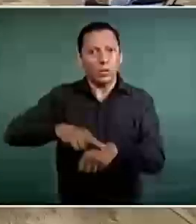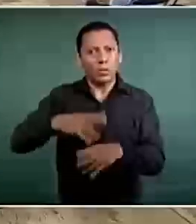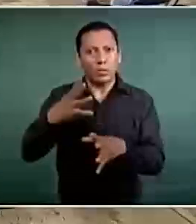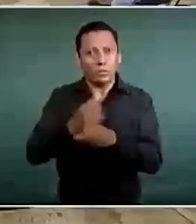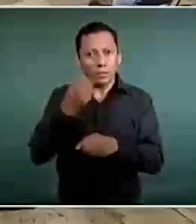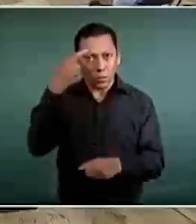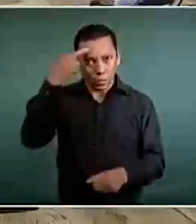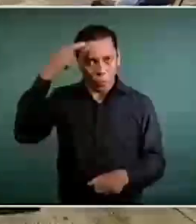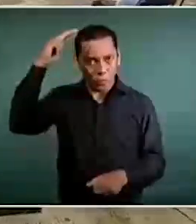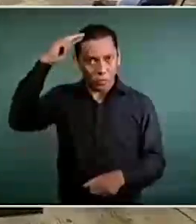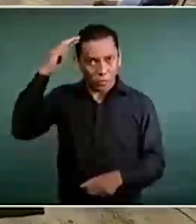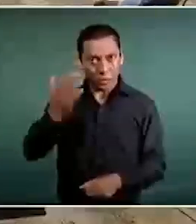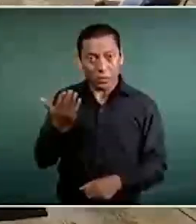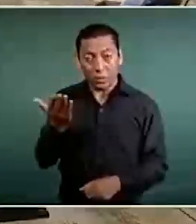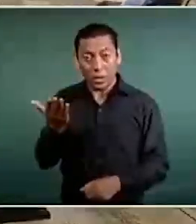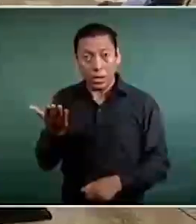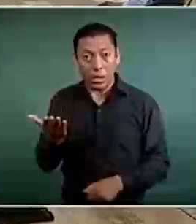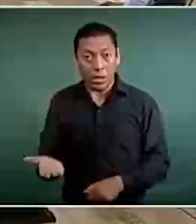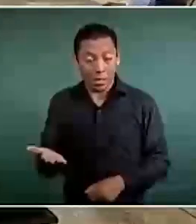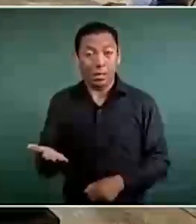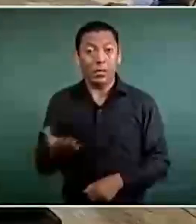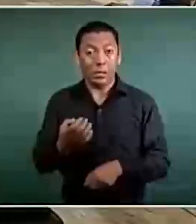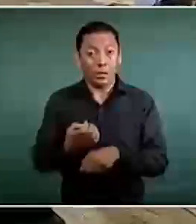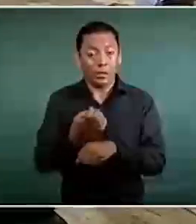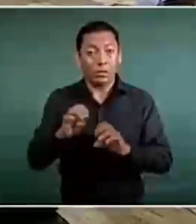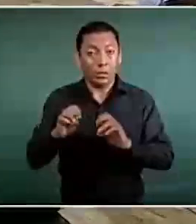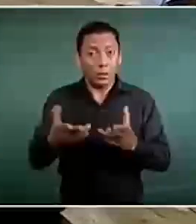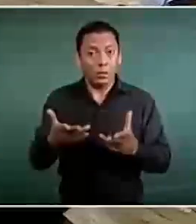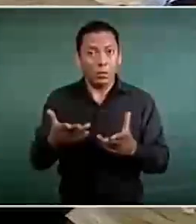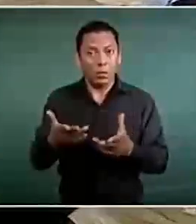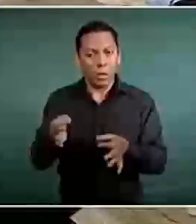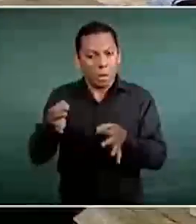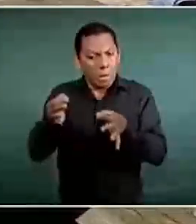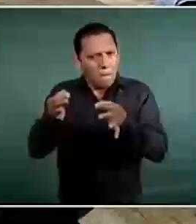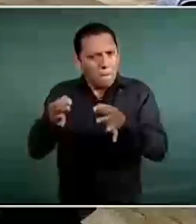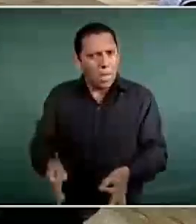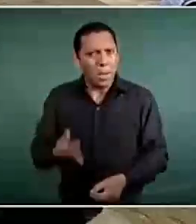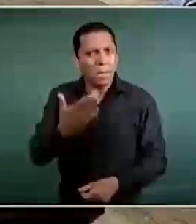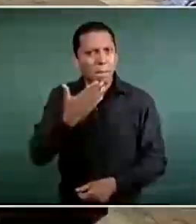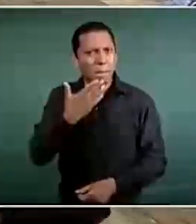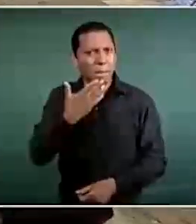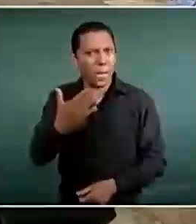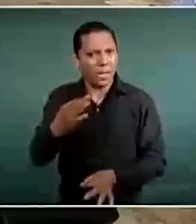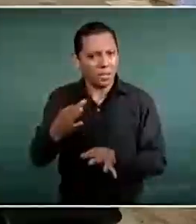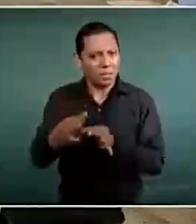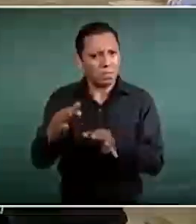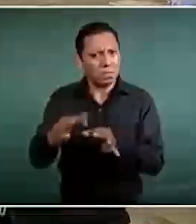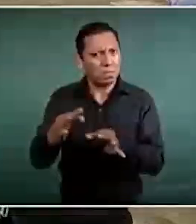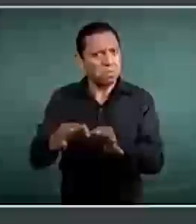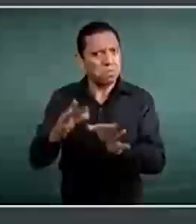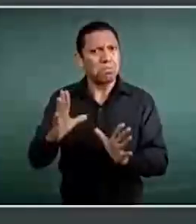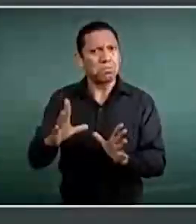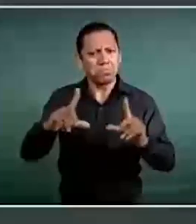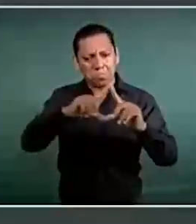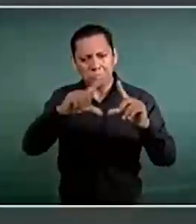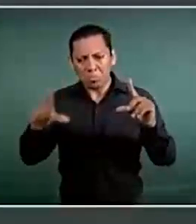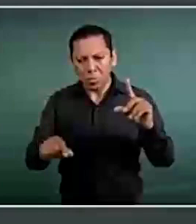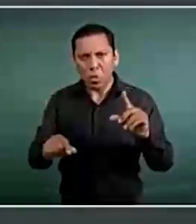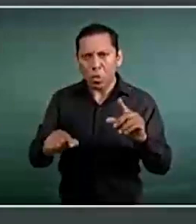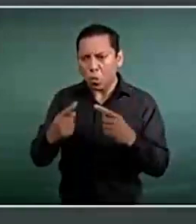es la mesa que mejor funciona en todo el país,